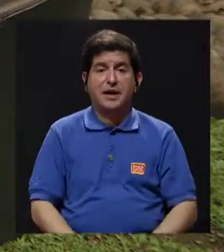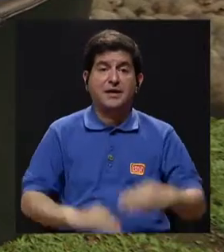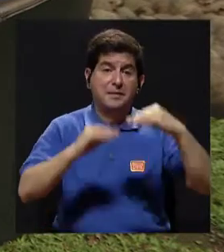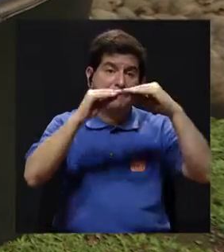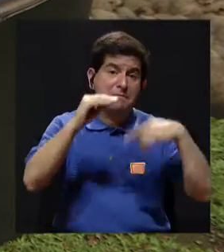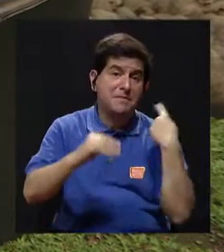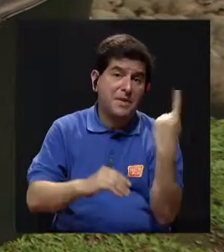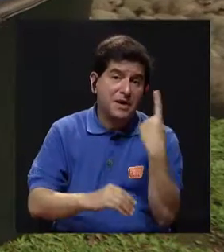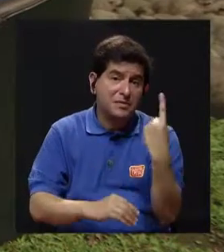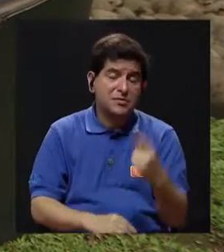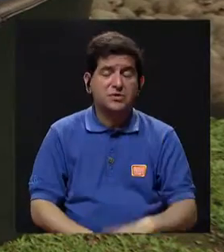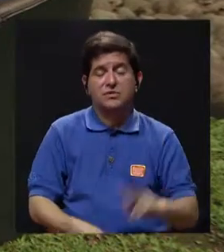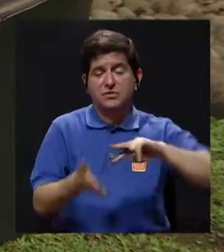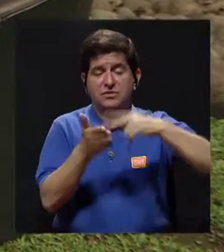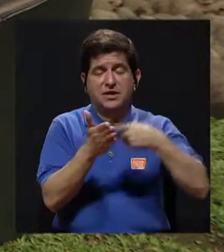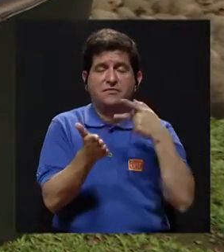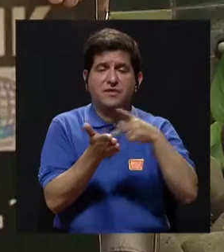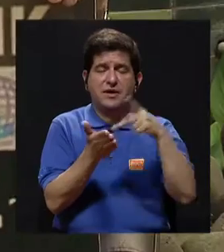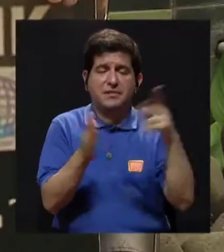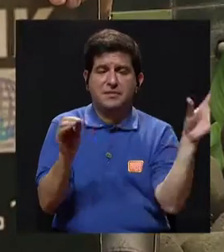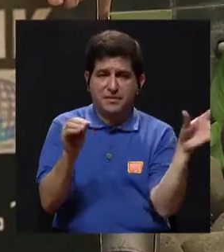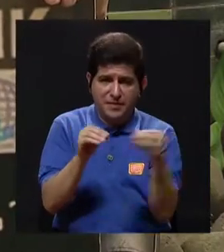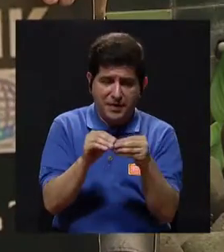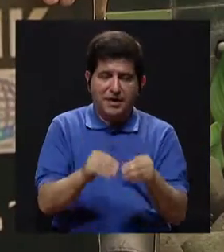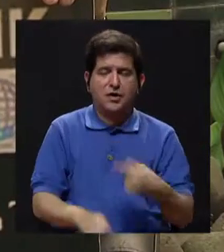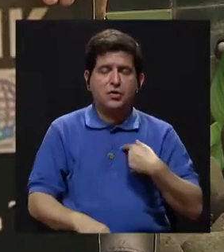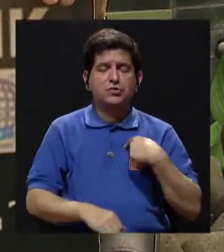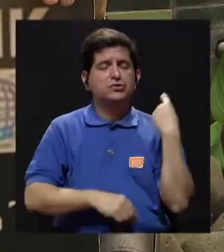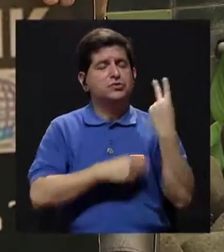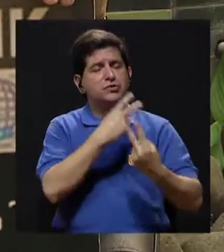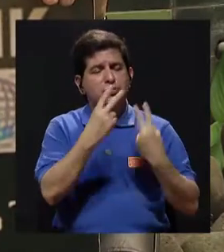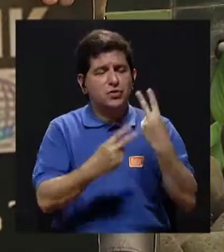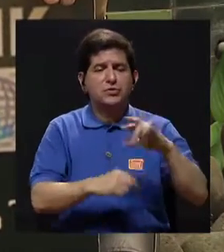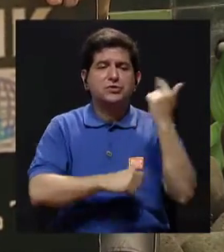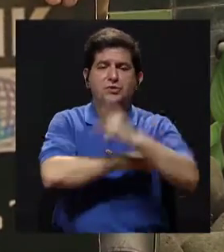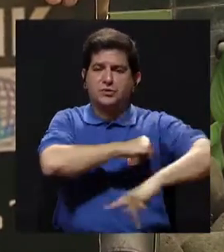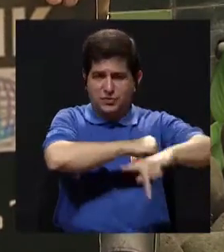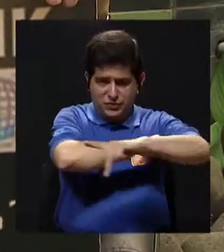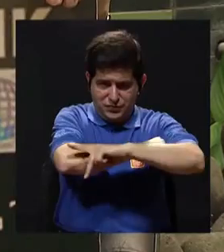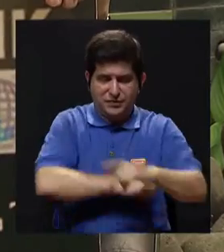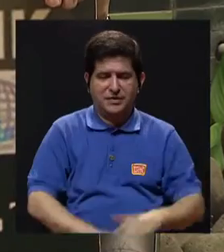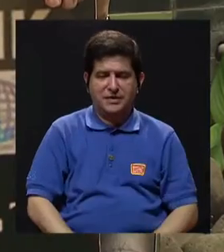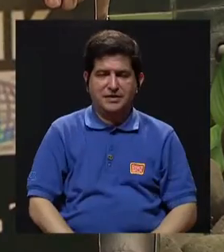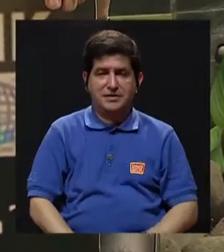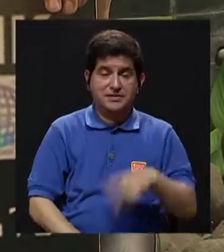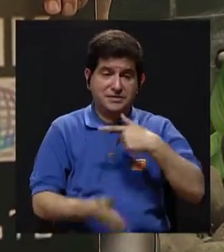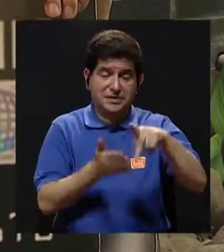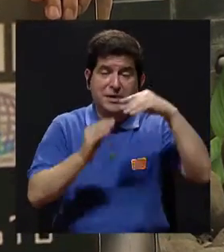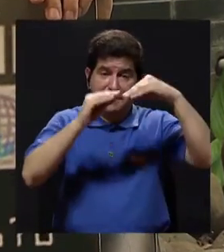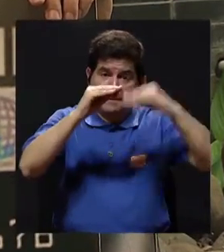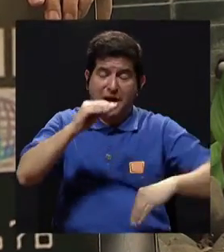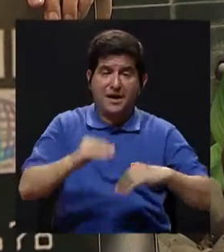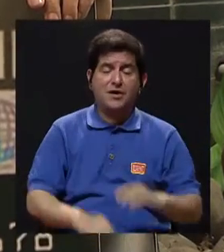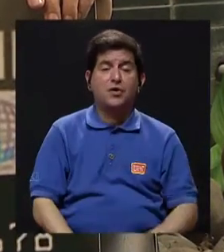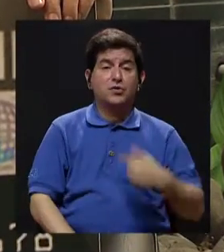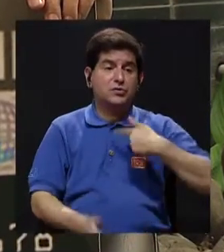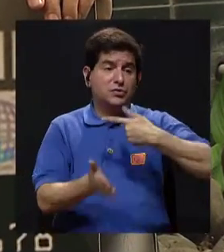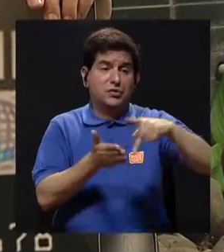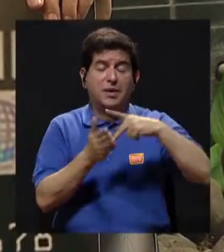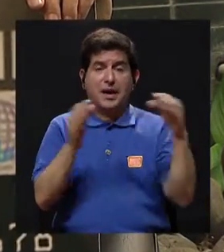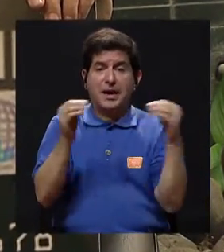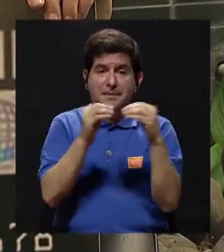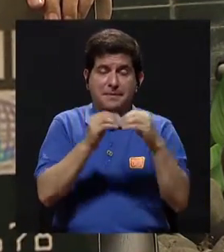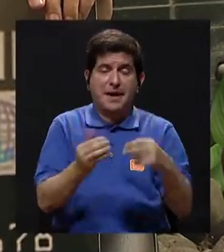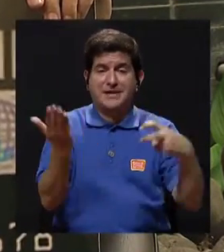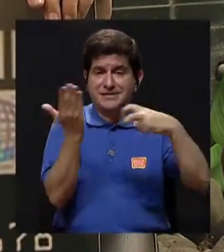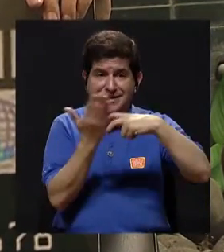Si pago el mínimo, más de lo que pagué en la factura. Si me voy de viaje y pago el mínimo, voy a terminar pagando mucho más